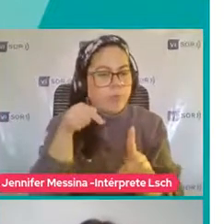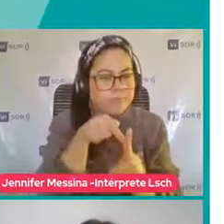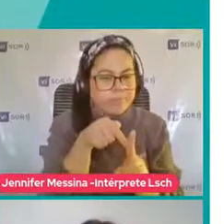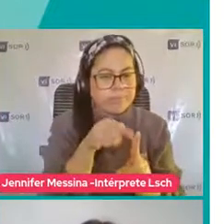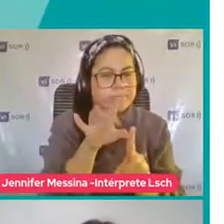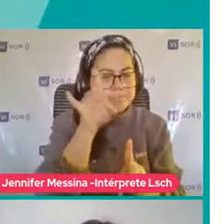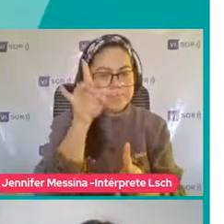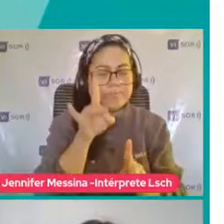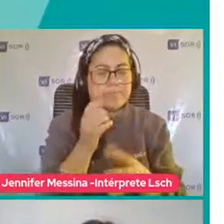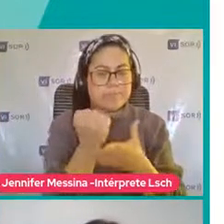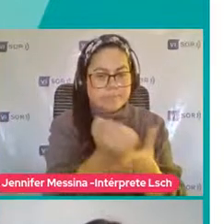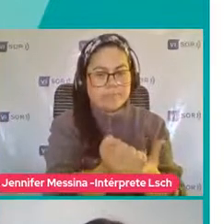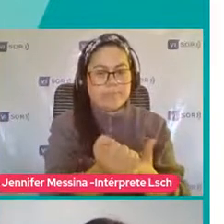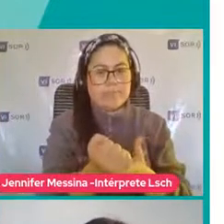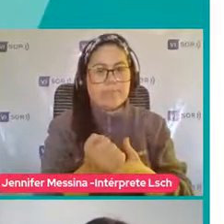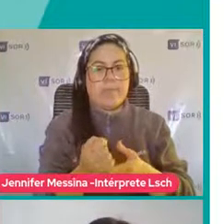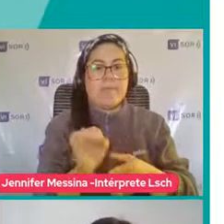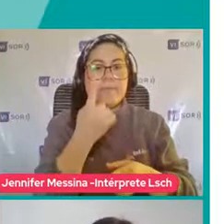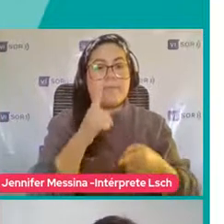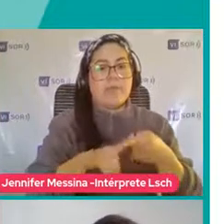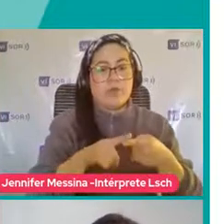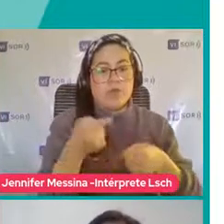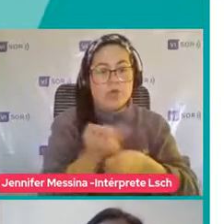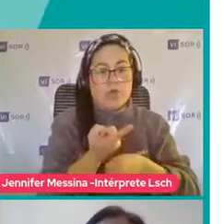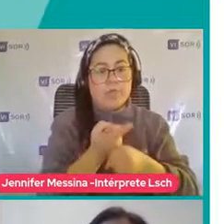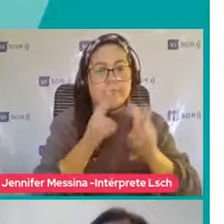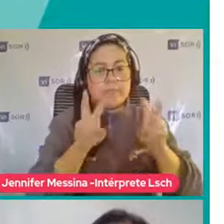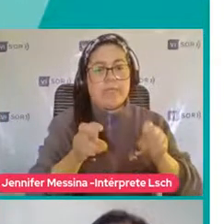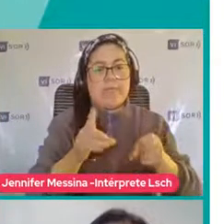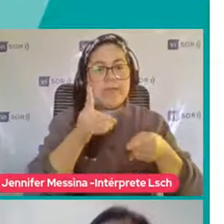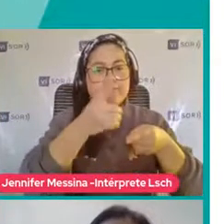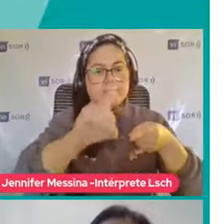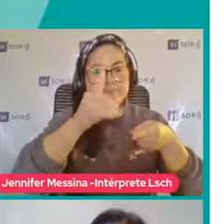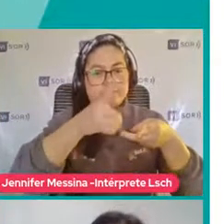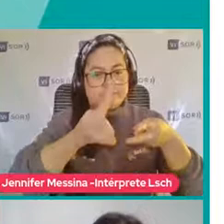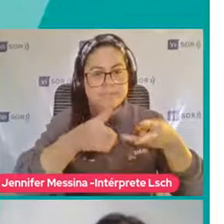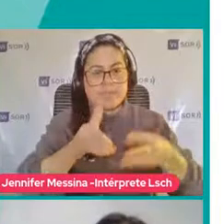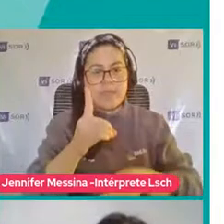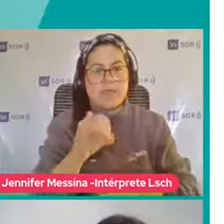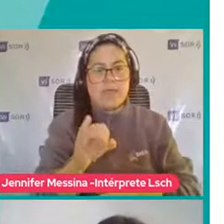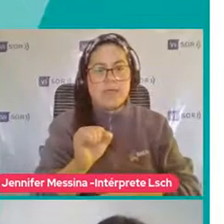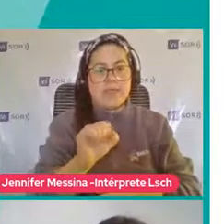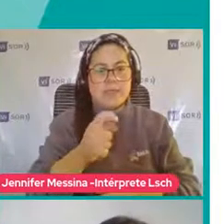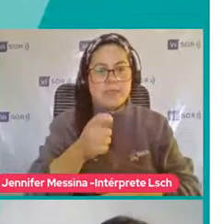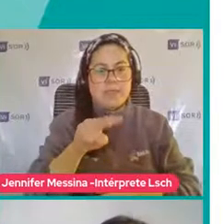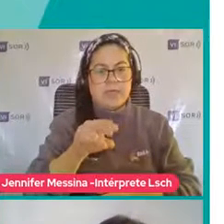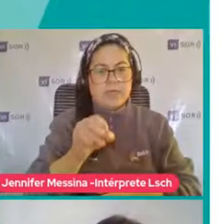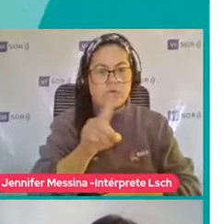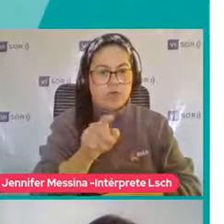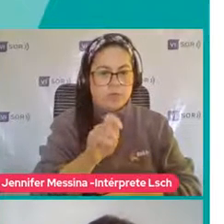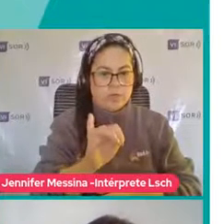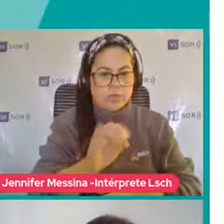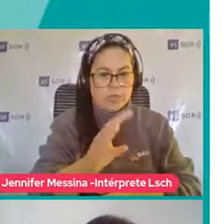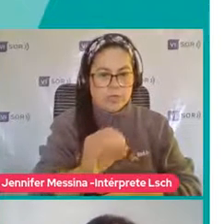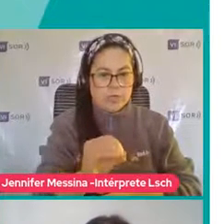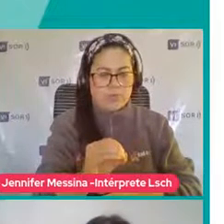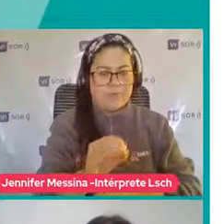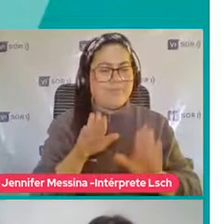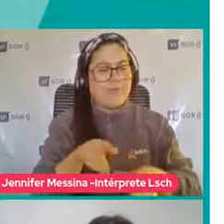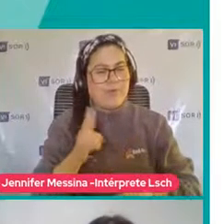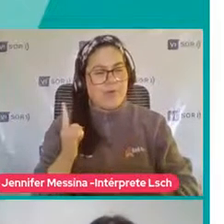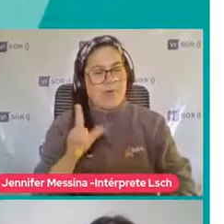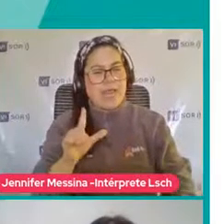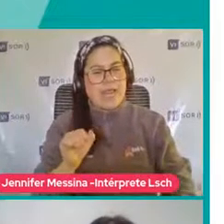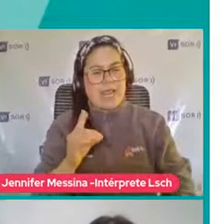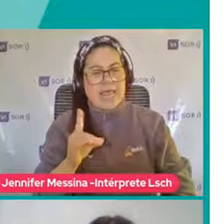partir Hablando del diagnóstico Un poquito La verdad es que No voy a hacer Tanto hincapié Teniendo en cuenta Que Ladis También habló Un poco de esto Lo más importante